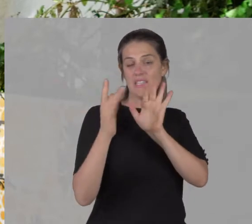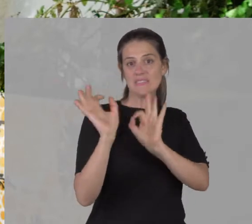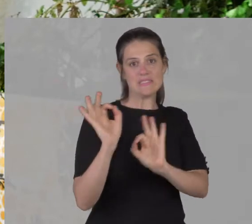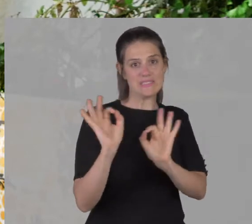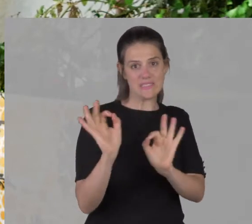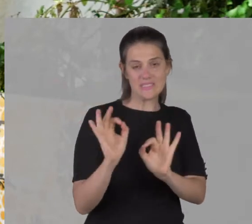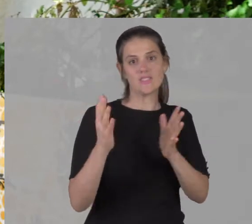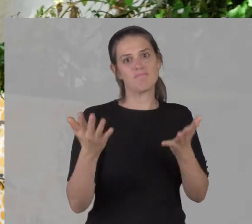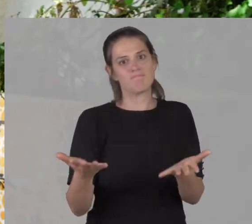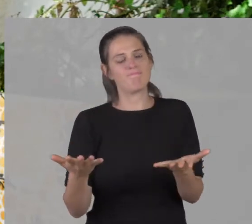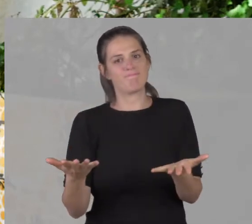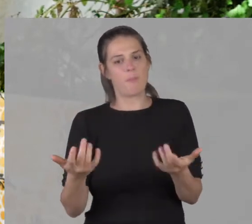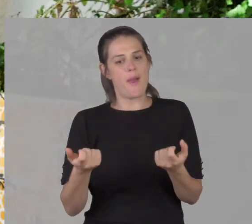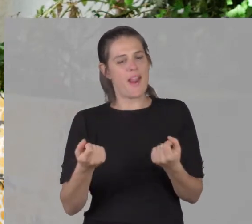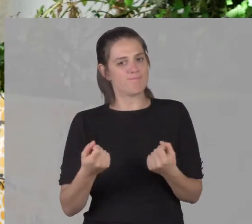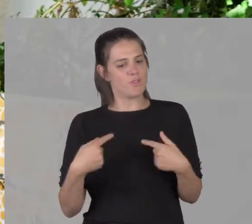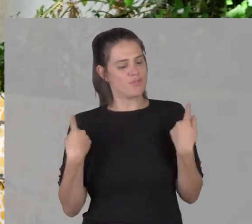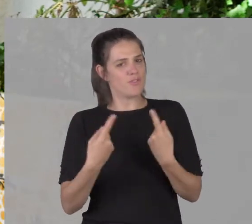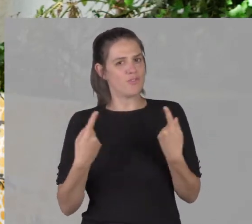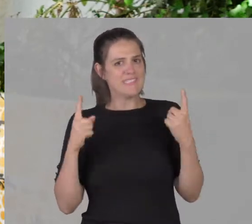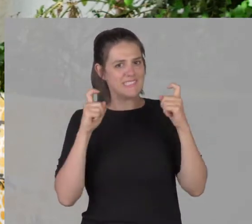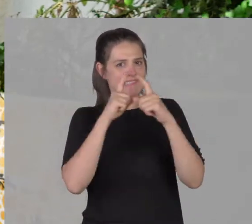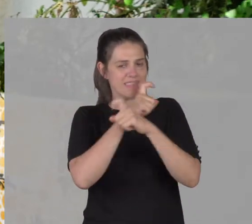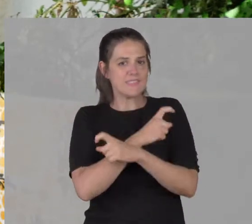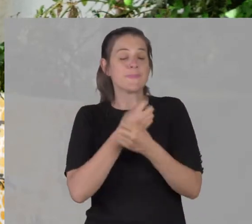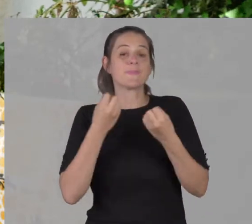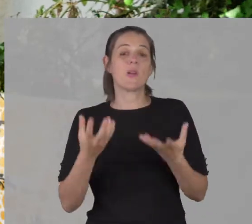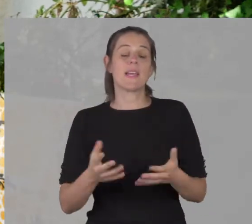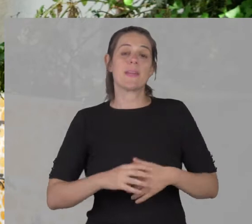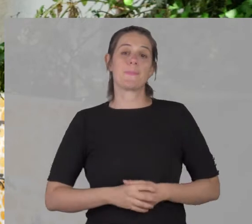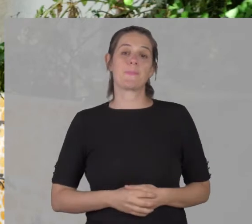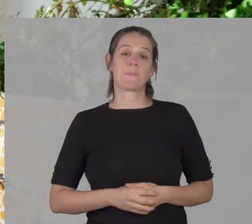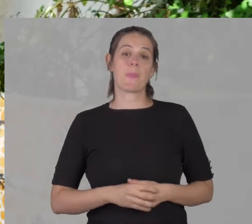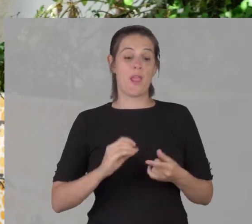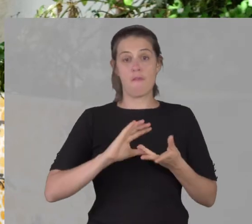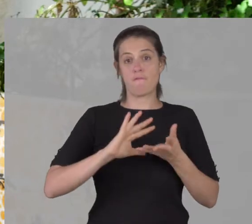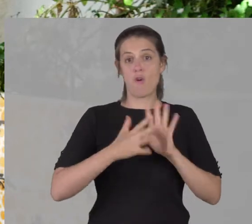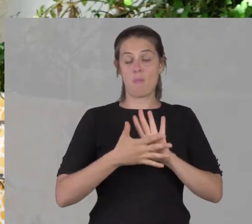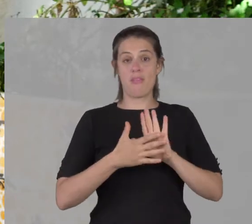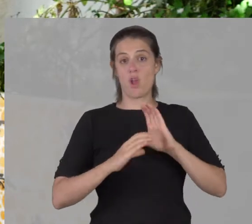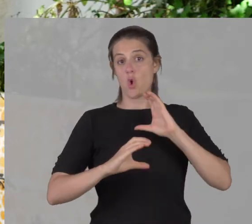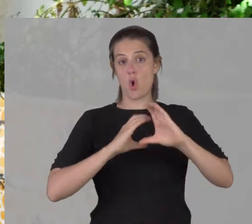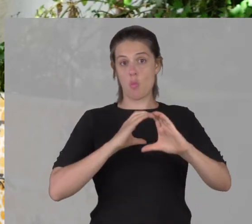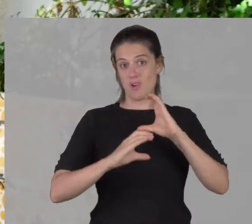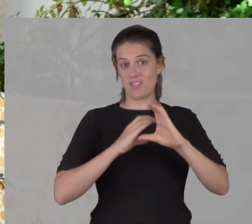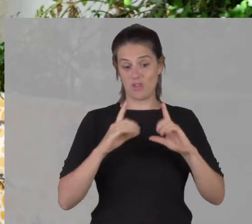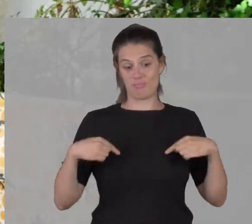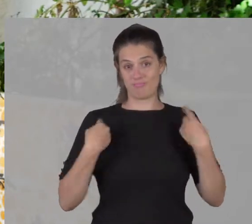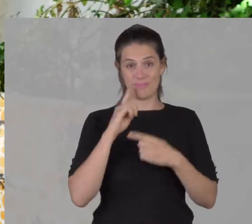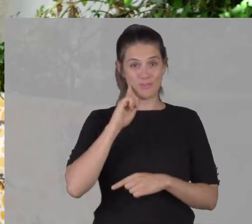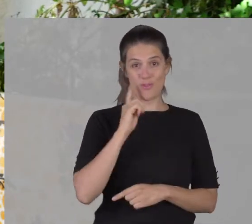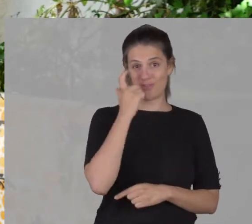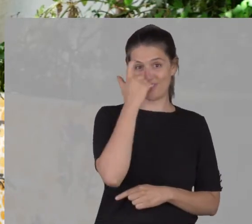contacto físico y eso a nosotros se nos complica porque las metodologías que nosotros